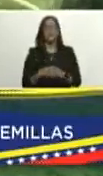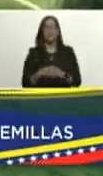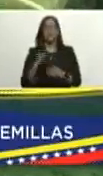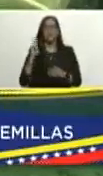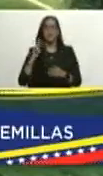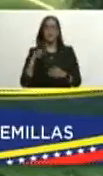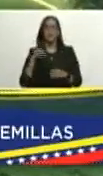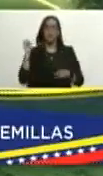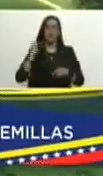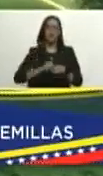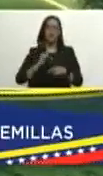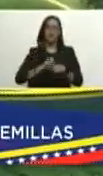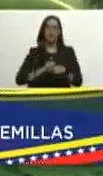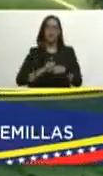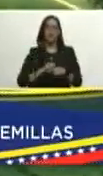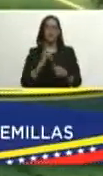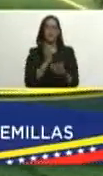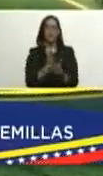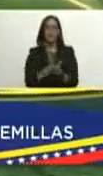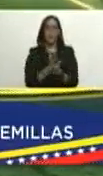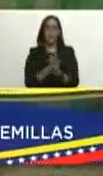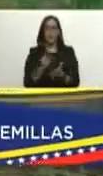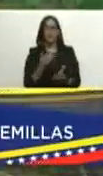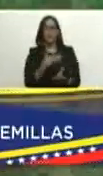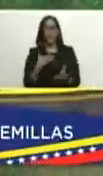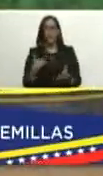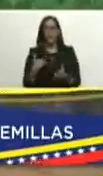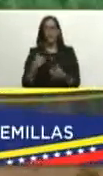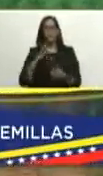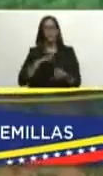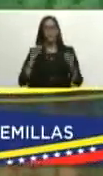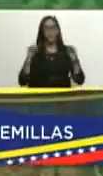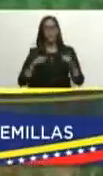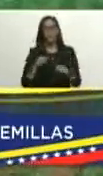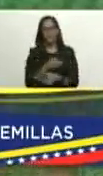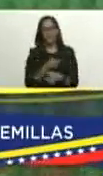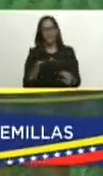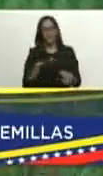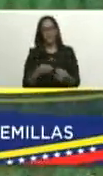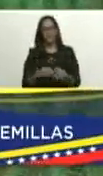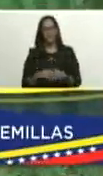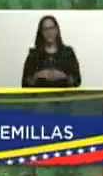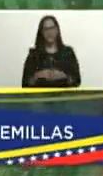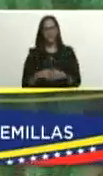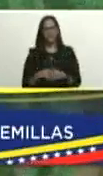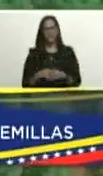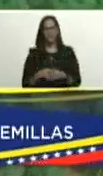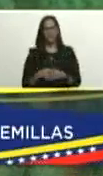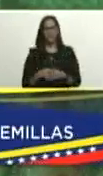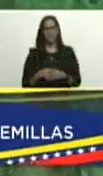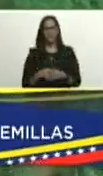siempre concredemos y estamos aquí finos en